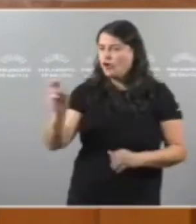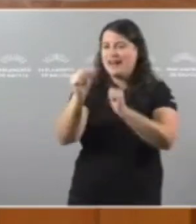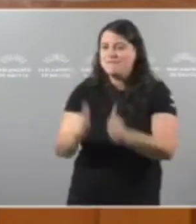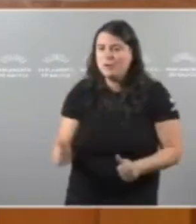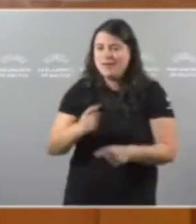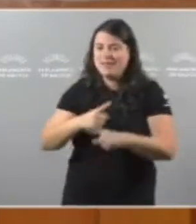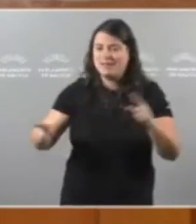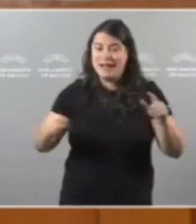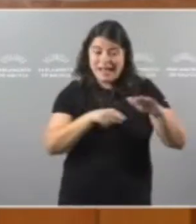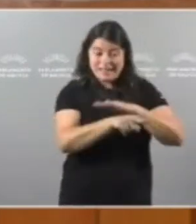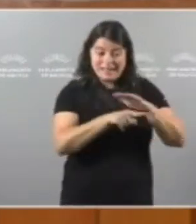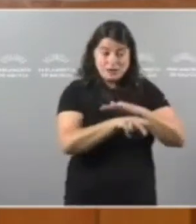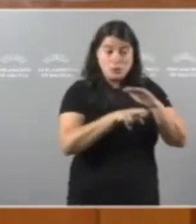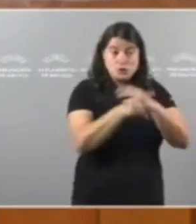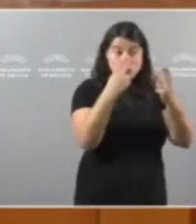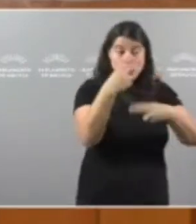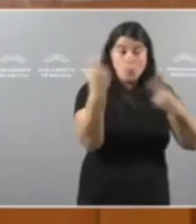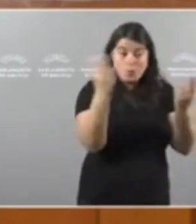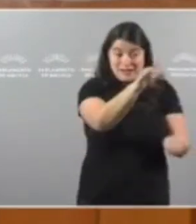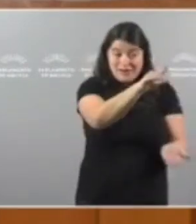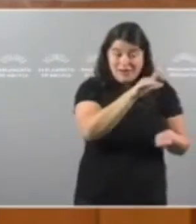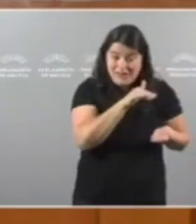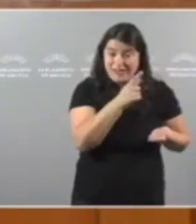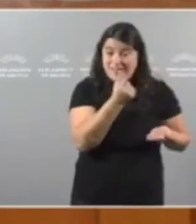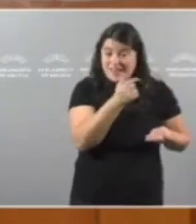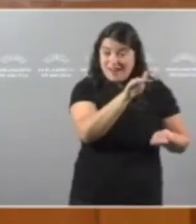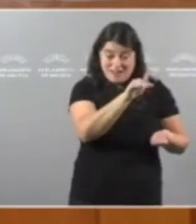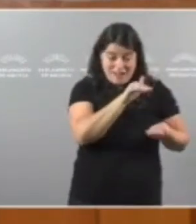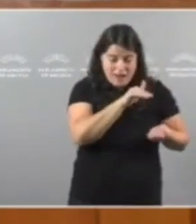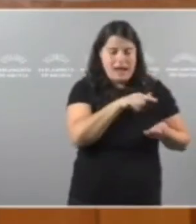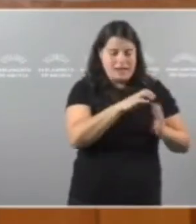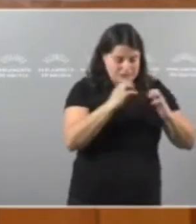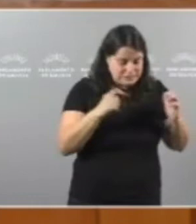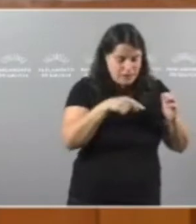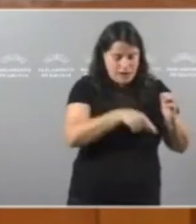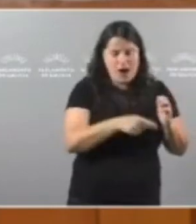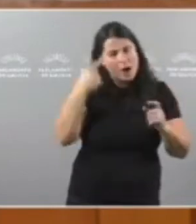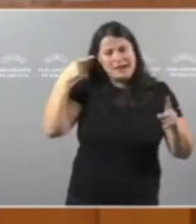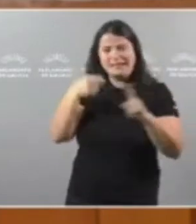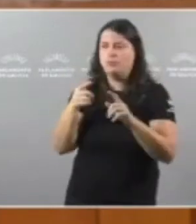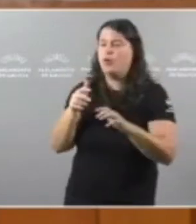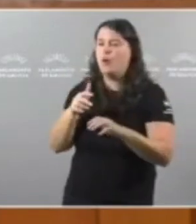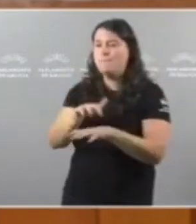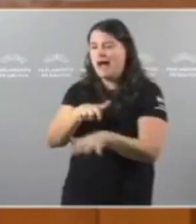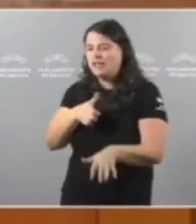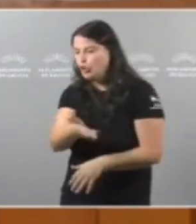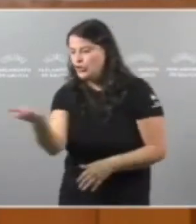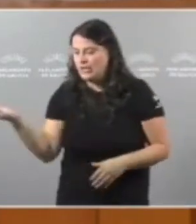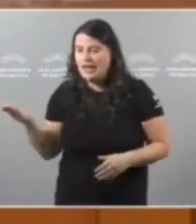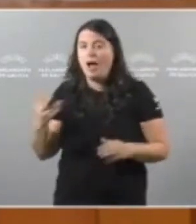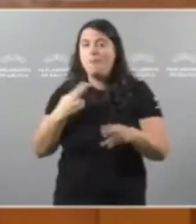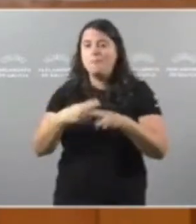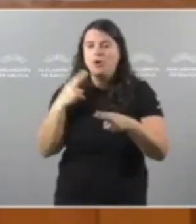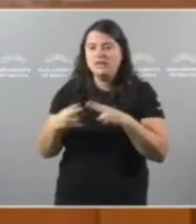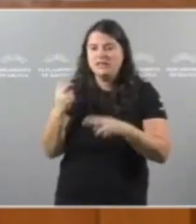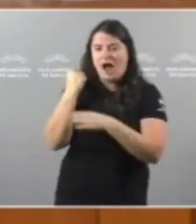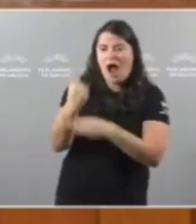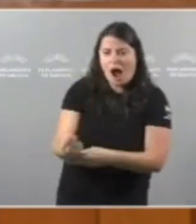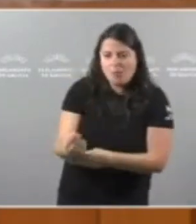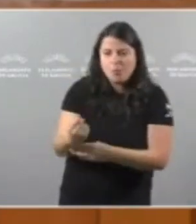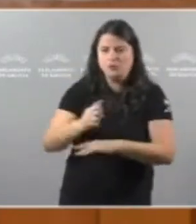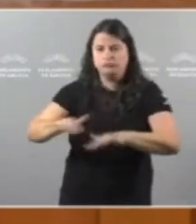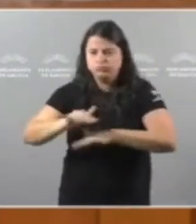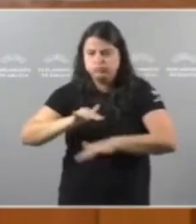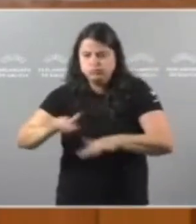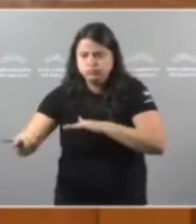xestionar os recursos públicos Pensando na maioría E ponendo en marcha políticas Que apoñan a funcionar o